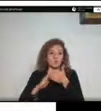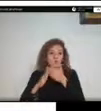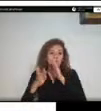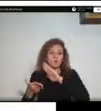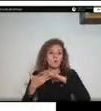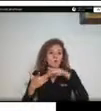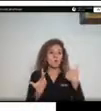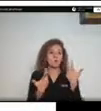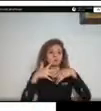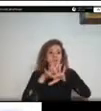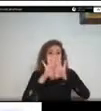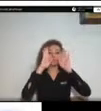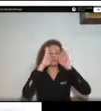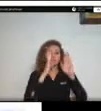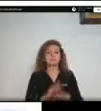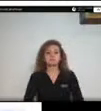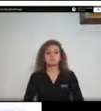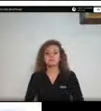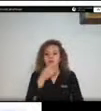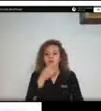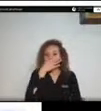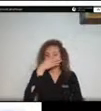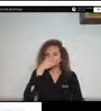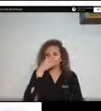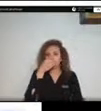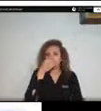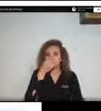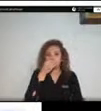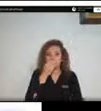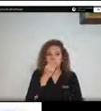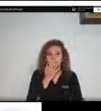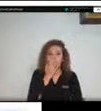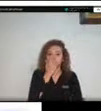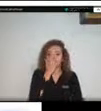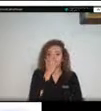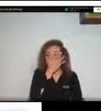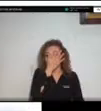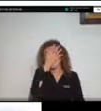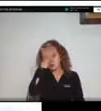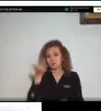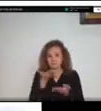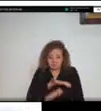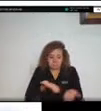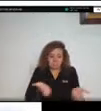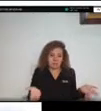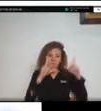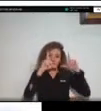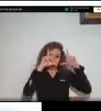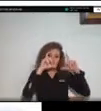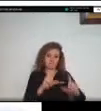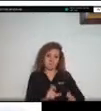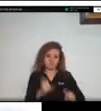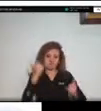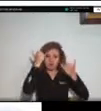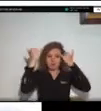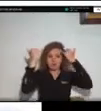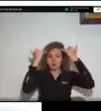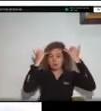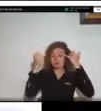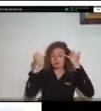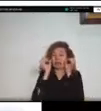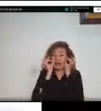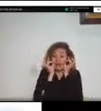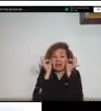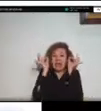les voy a comentar unas cuantas ideas de lo que es más crítico en nuestra respuesta a las emergencias y que ustedes puedan ver